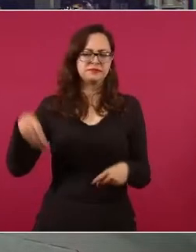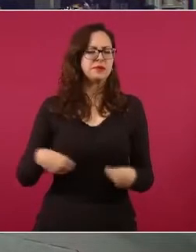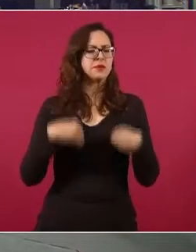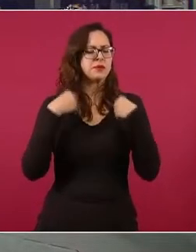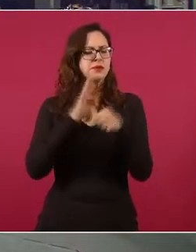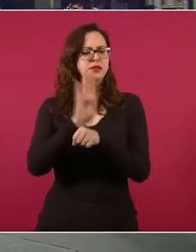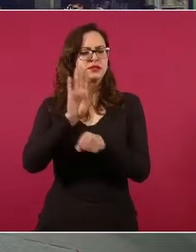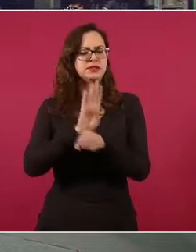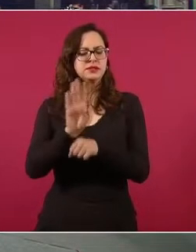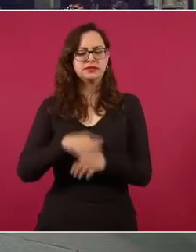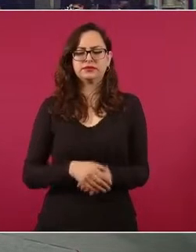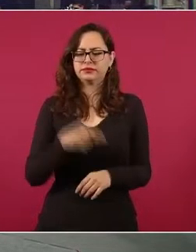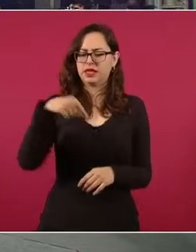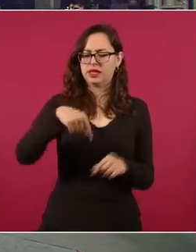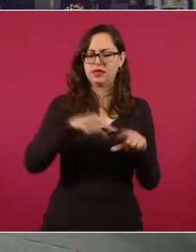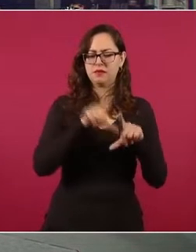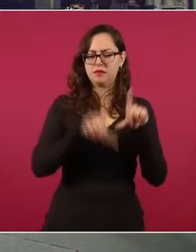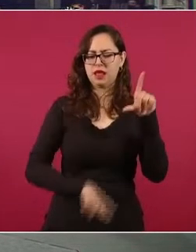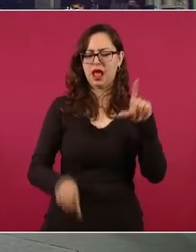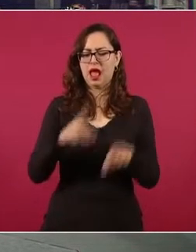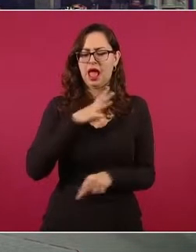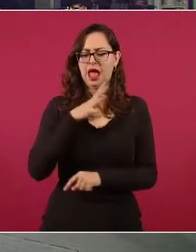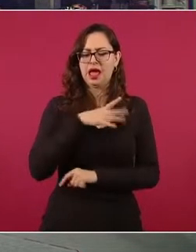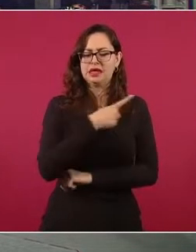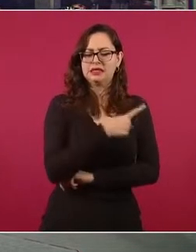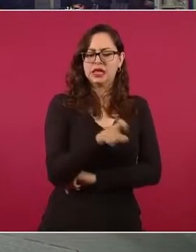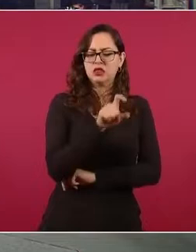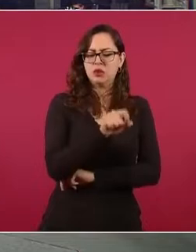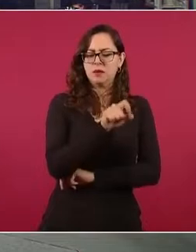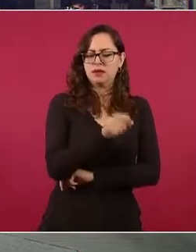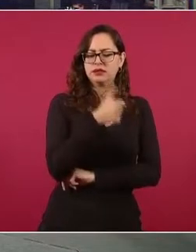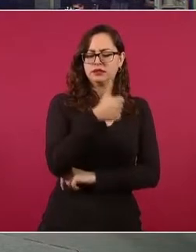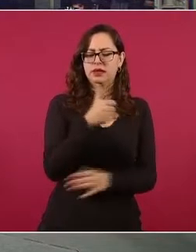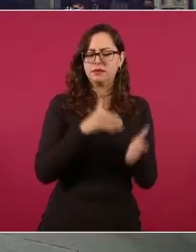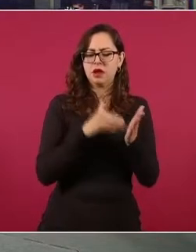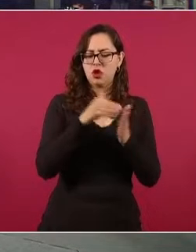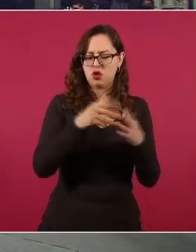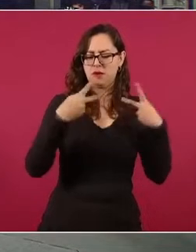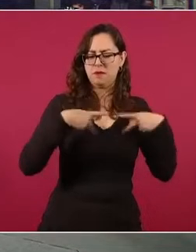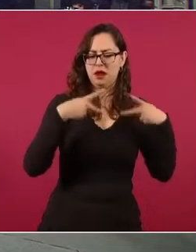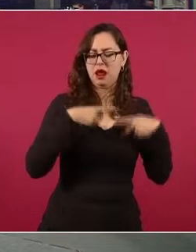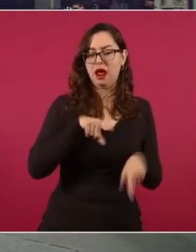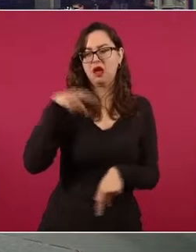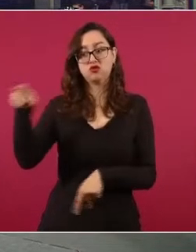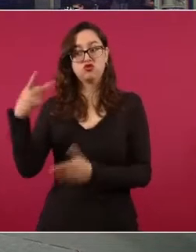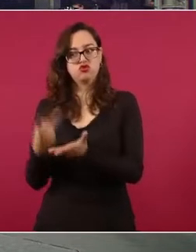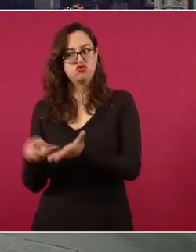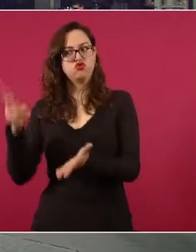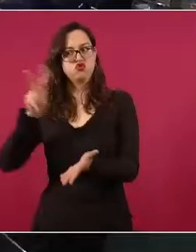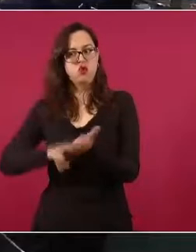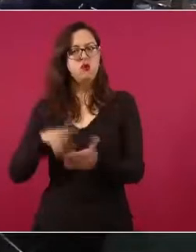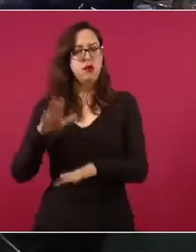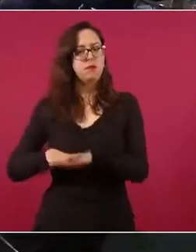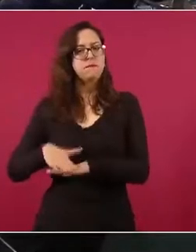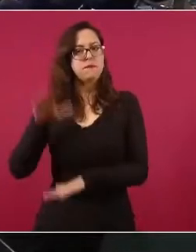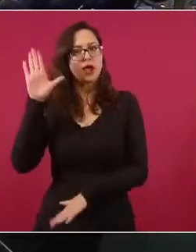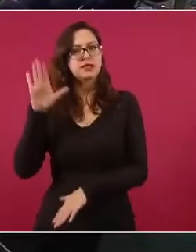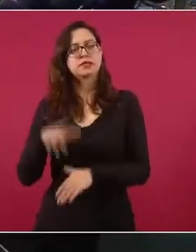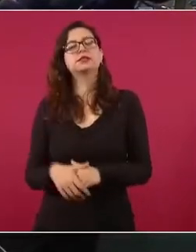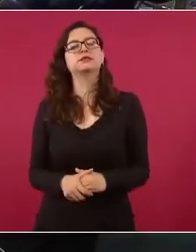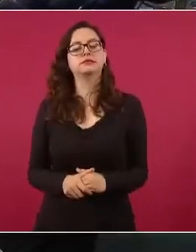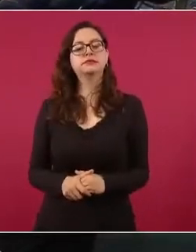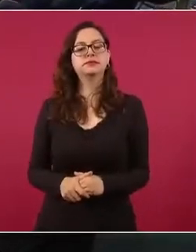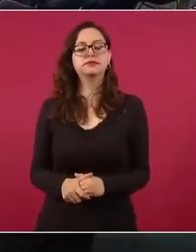tenemos, nosotros tenemos 126 millones, ellos deben de tener más de